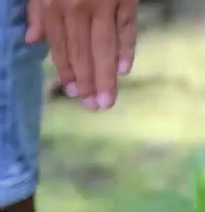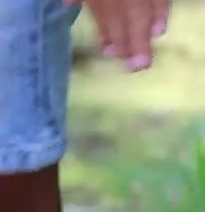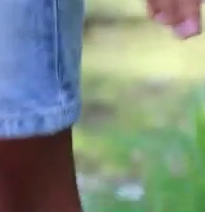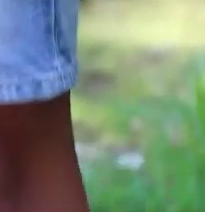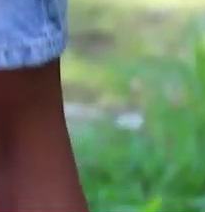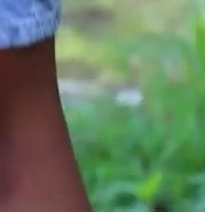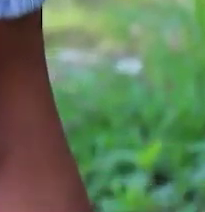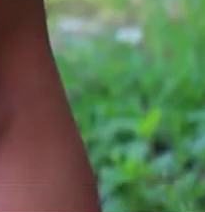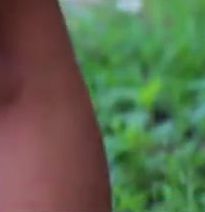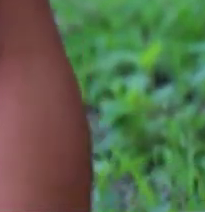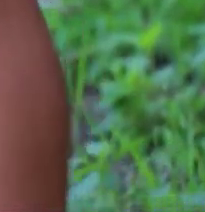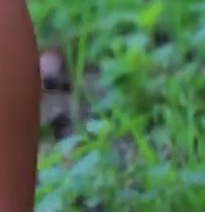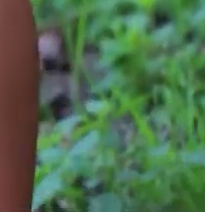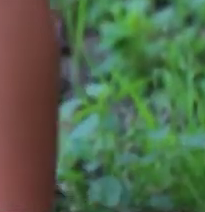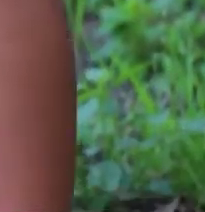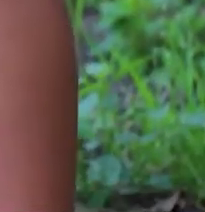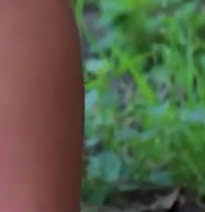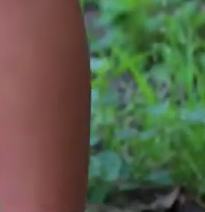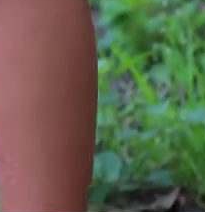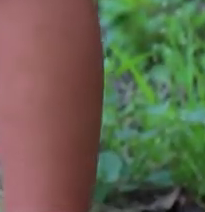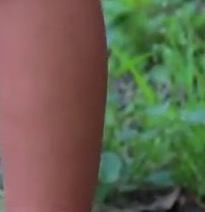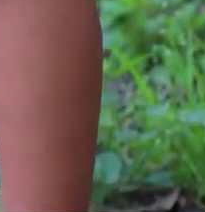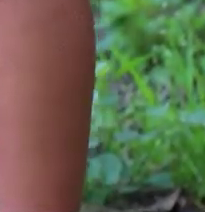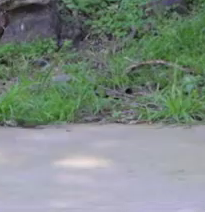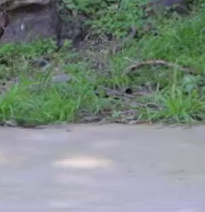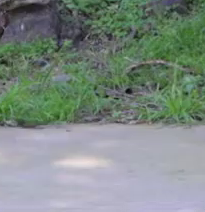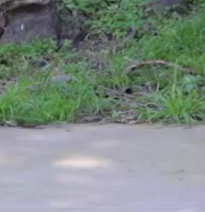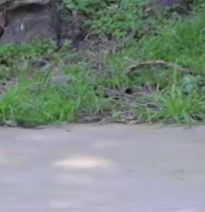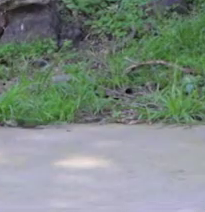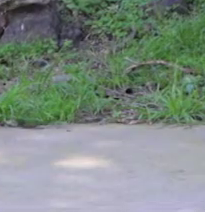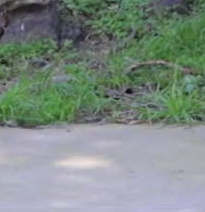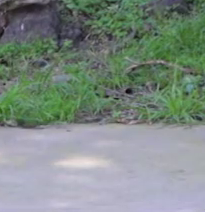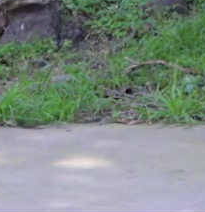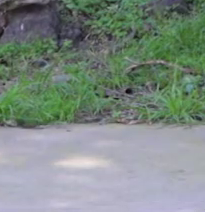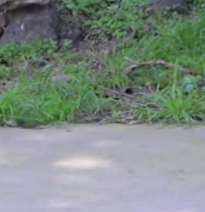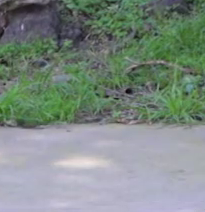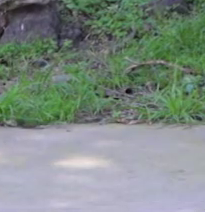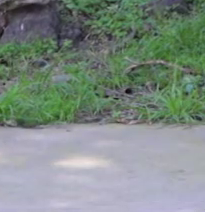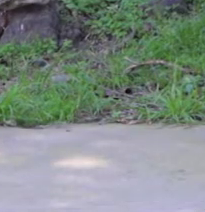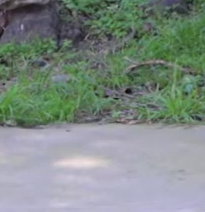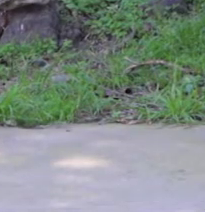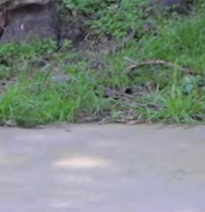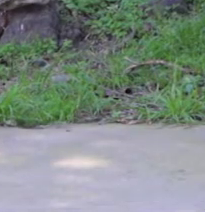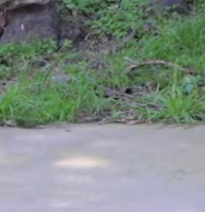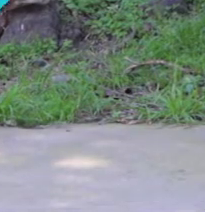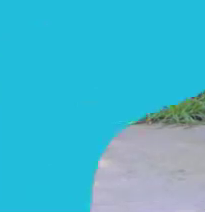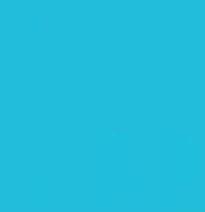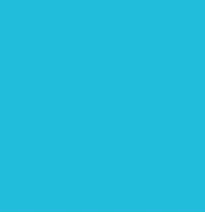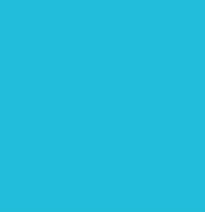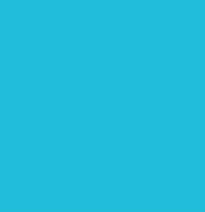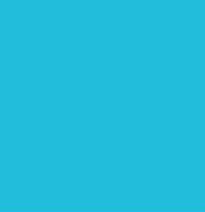nuevamente, bien, exacto, paramos, descansamos, respiramos.